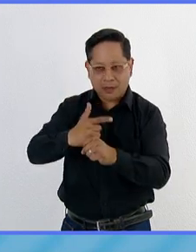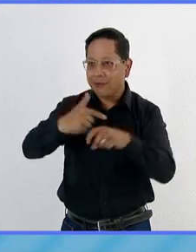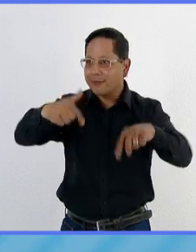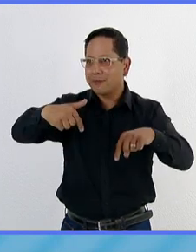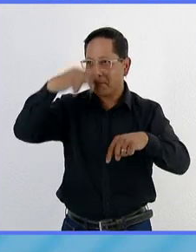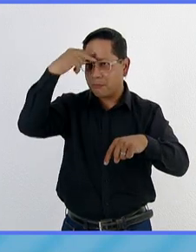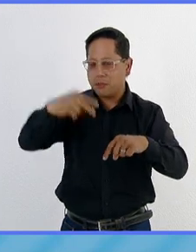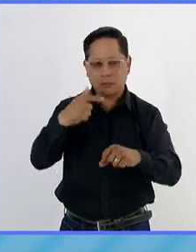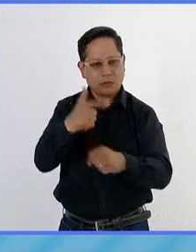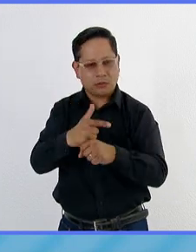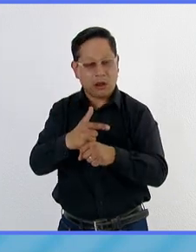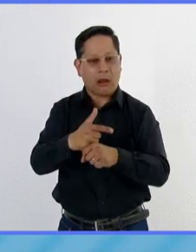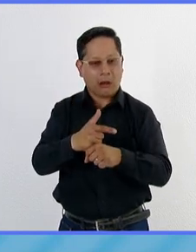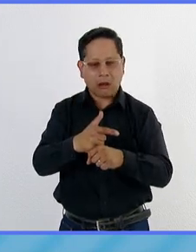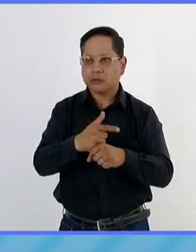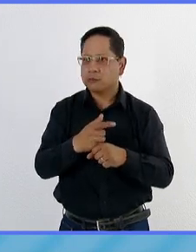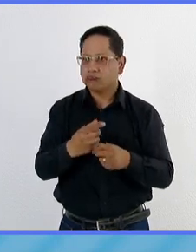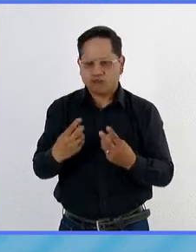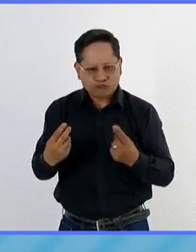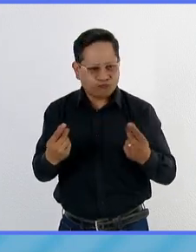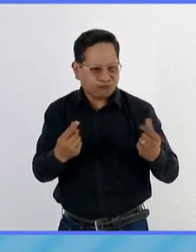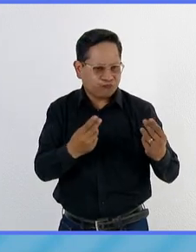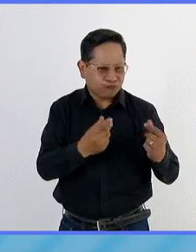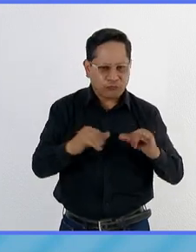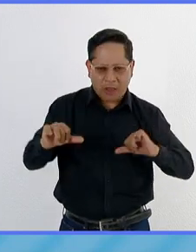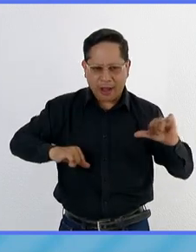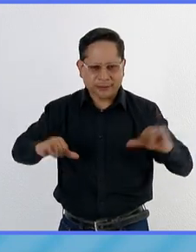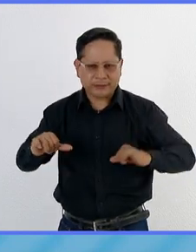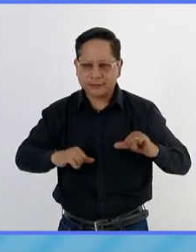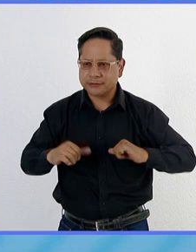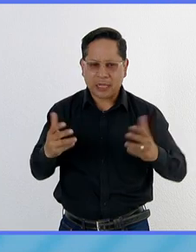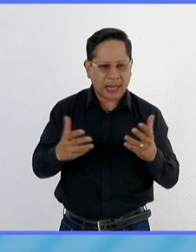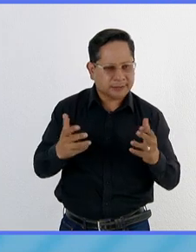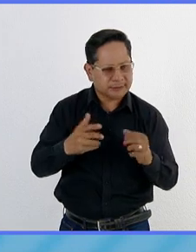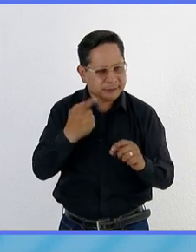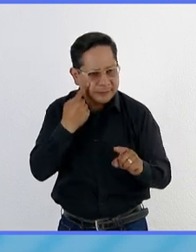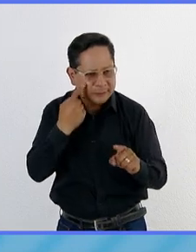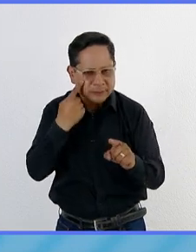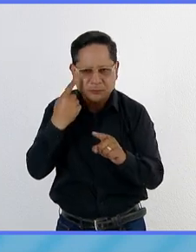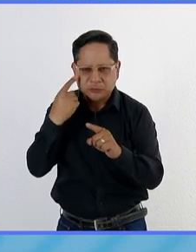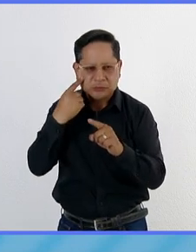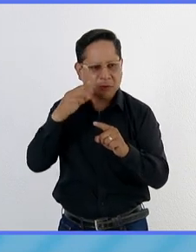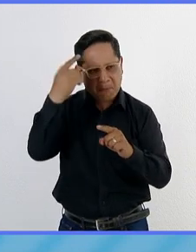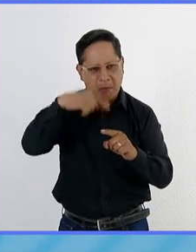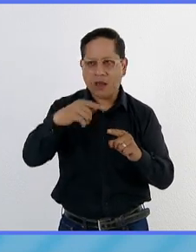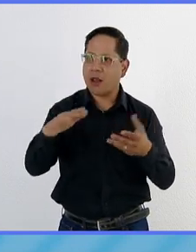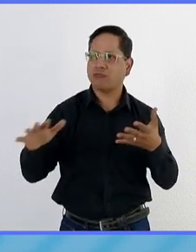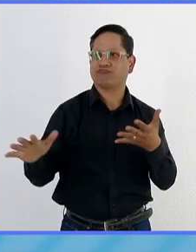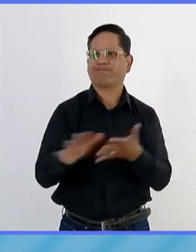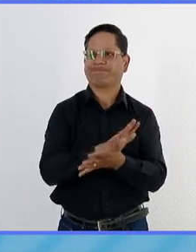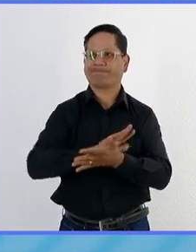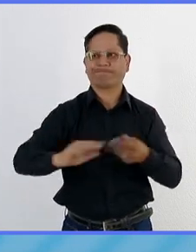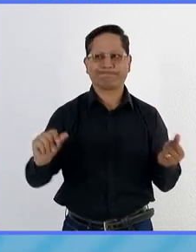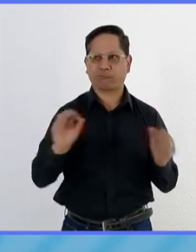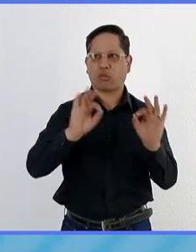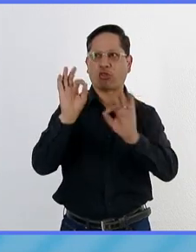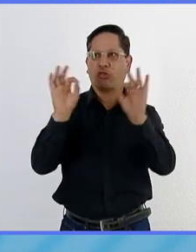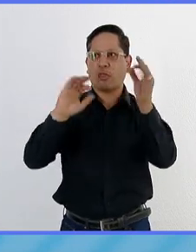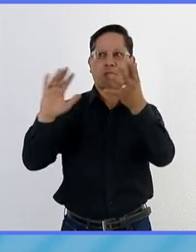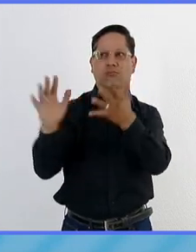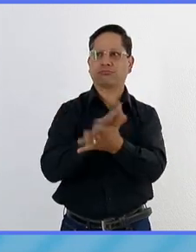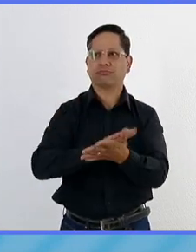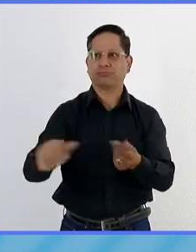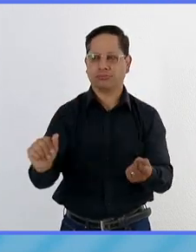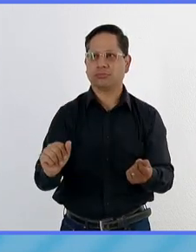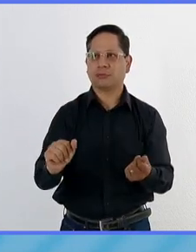México y se empezaron a hacer todas las actividades de acción, de detección y erradicación. Sin embargo, tenemos